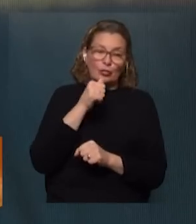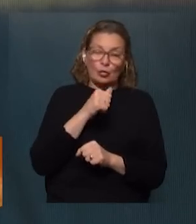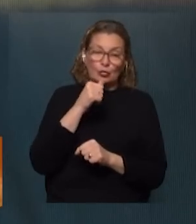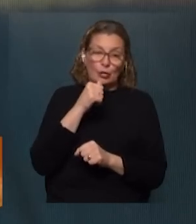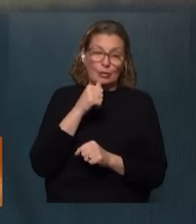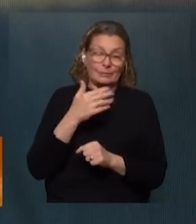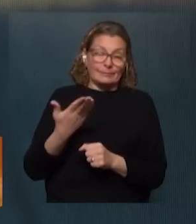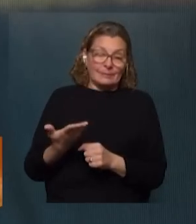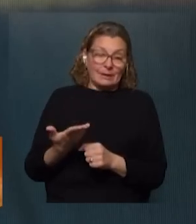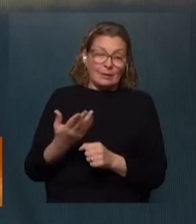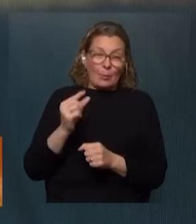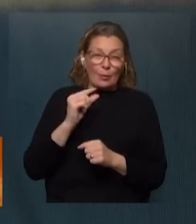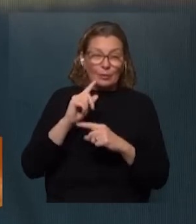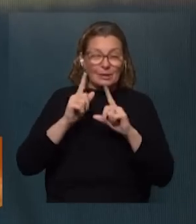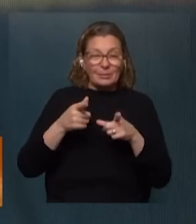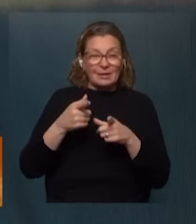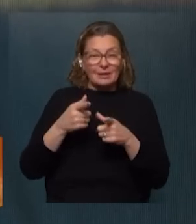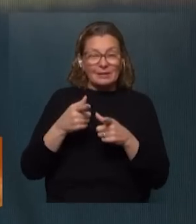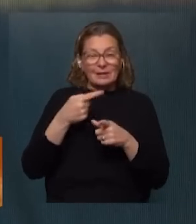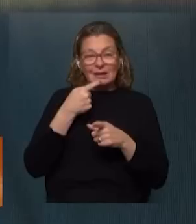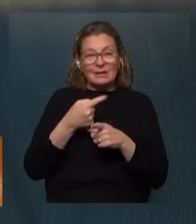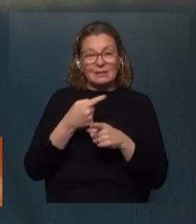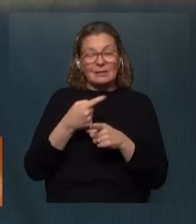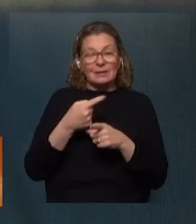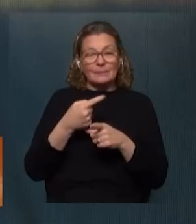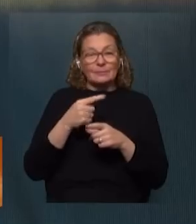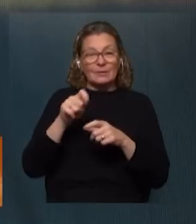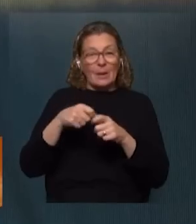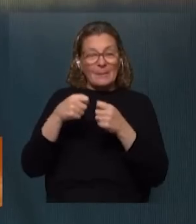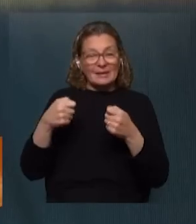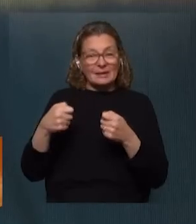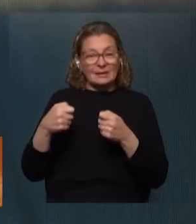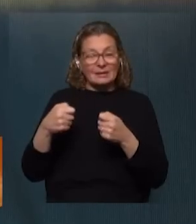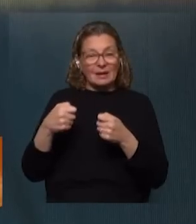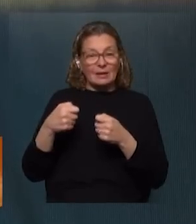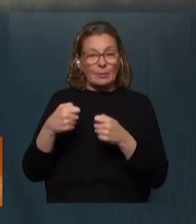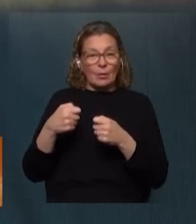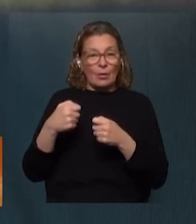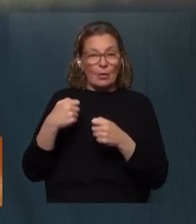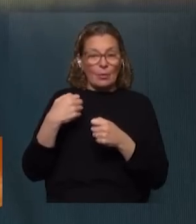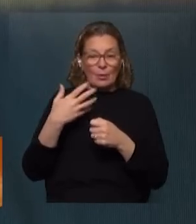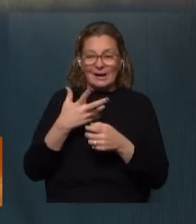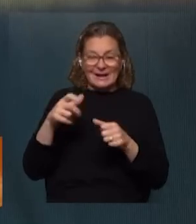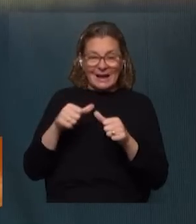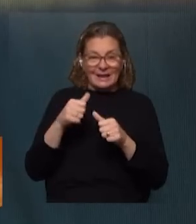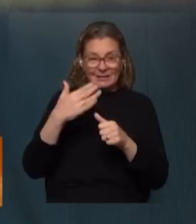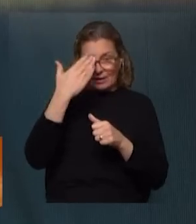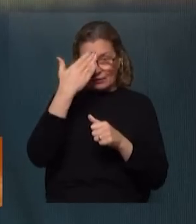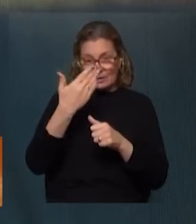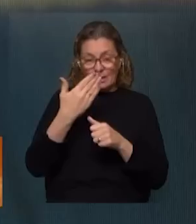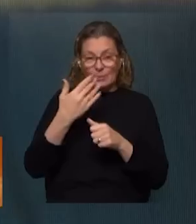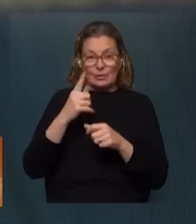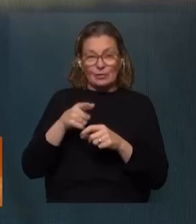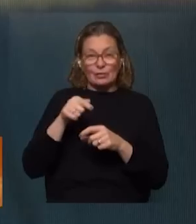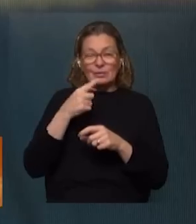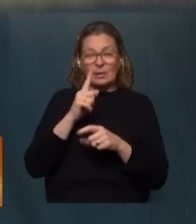acciones y un poco también desmitificar el hecho de que el PIT-CNT sea el brazo articulador del Frente Amplio ¿no? porque